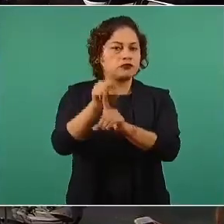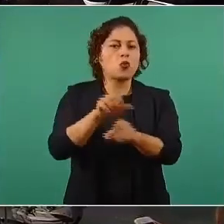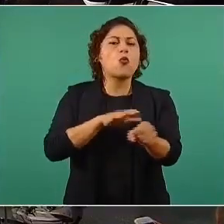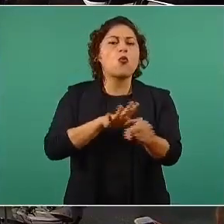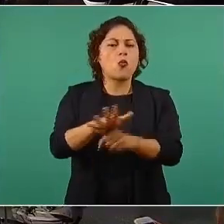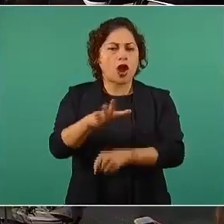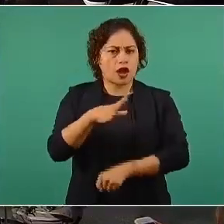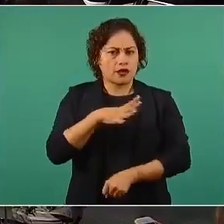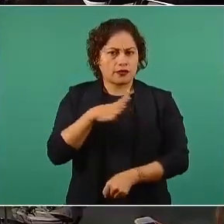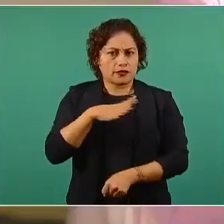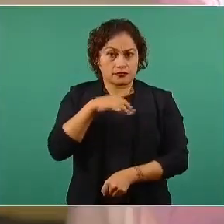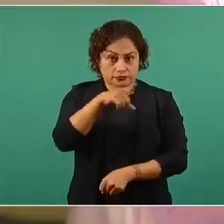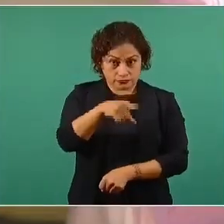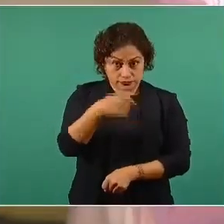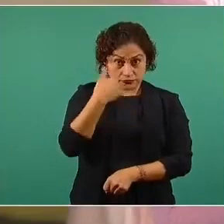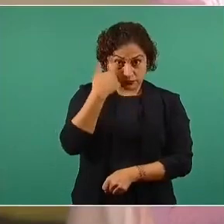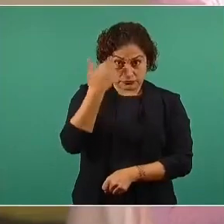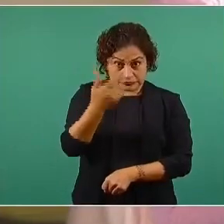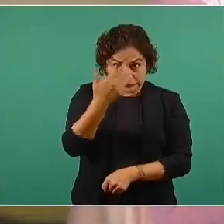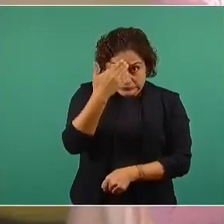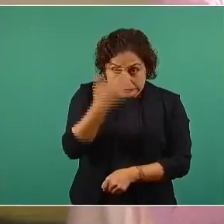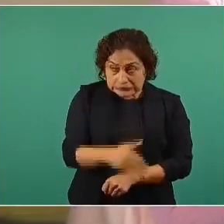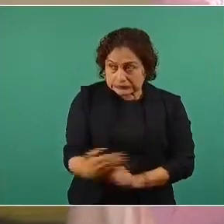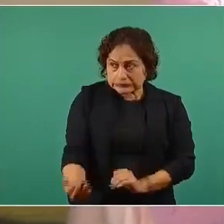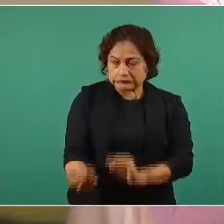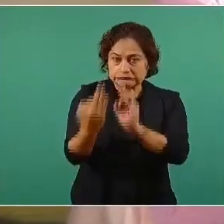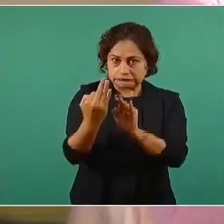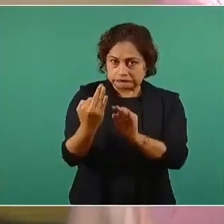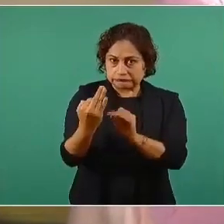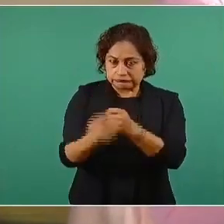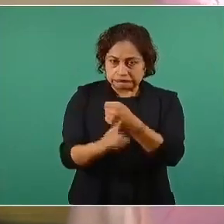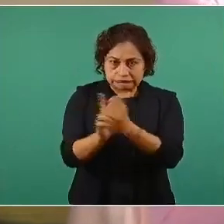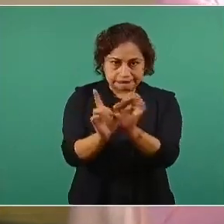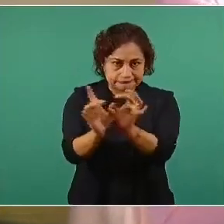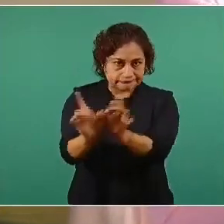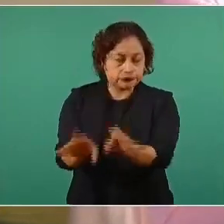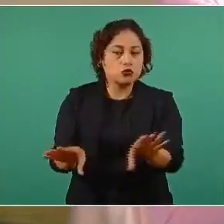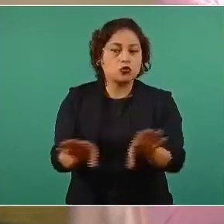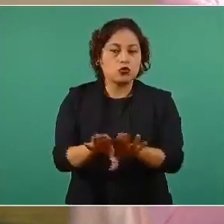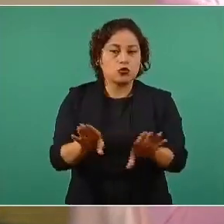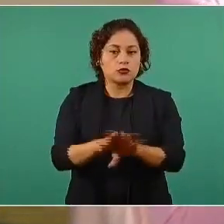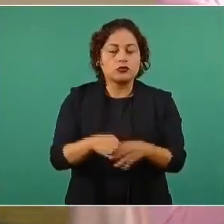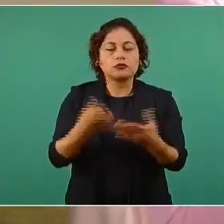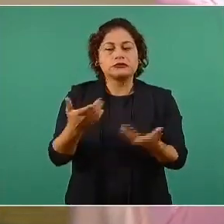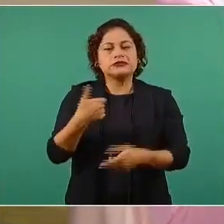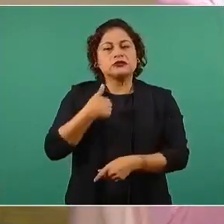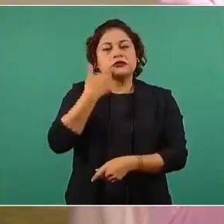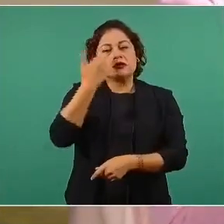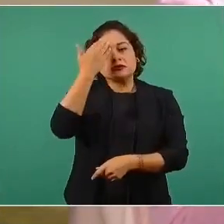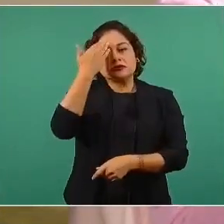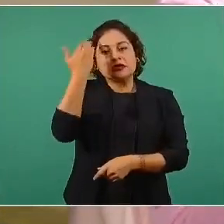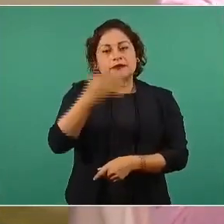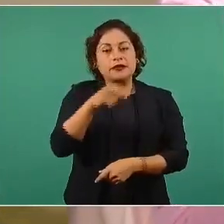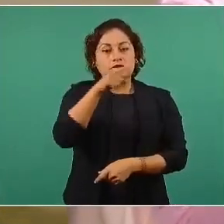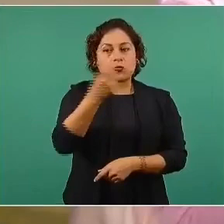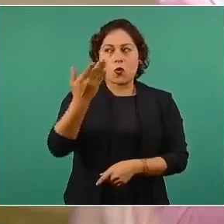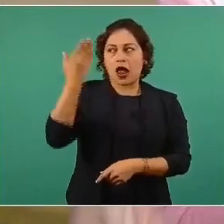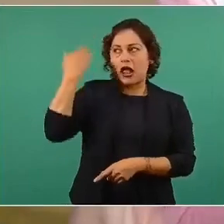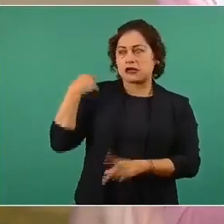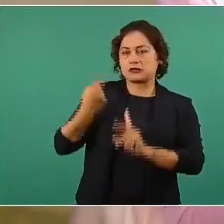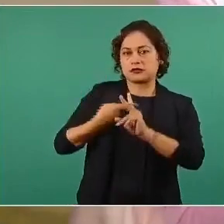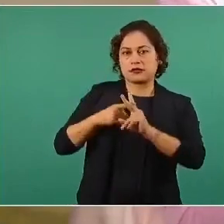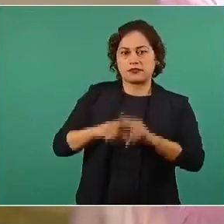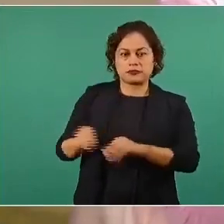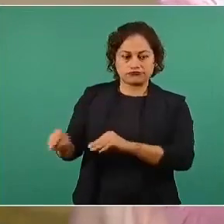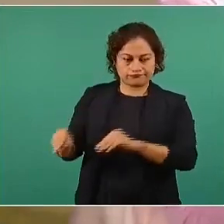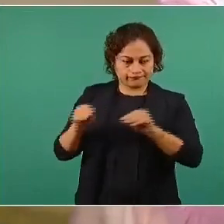Y si se han cumplido las expectativas desde que usted inició su administración, ¿y qué es lo que le faltaría, por